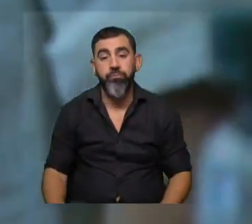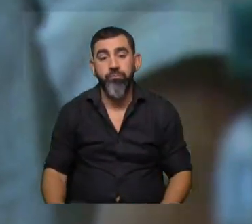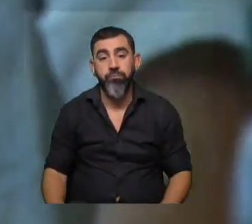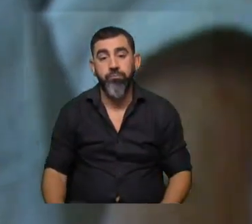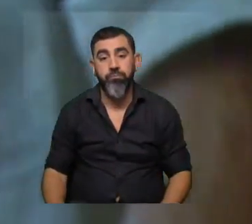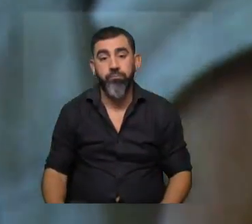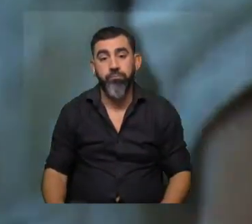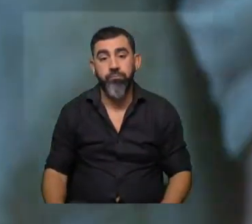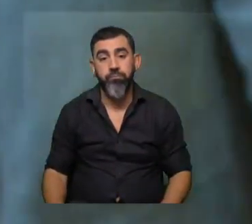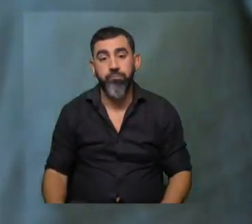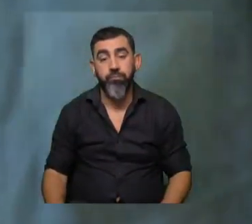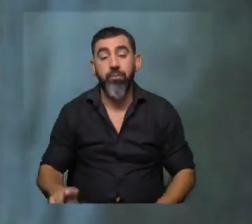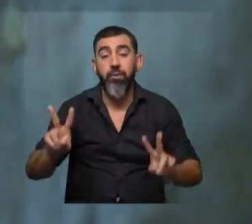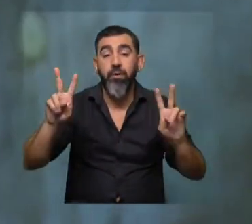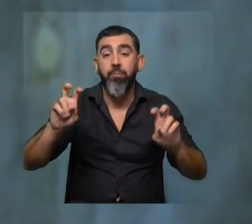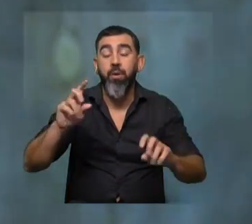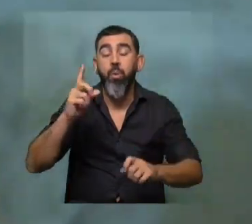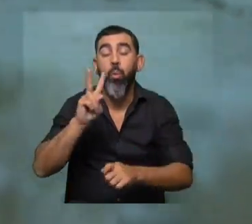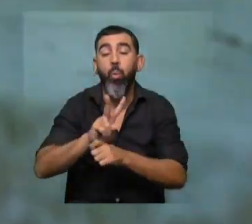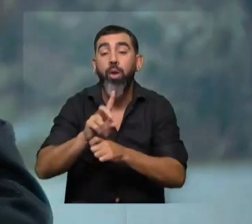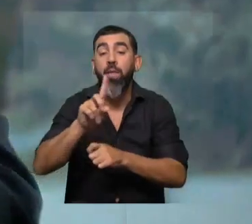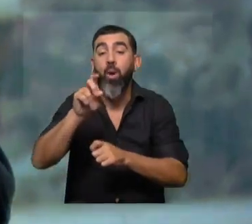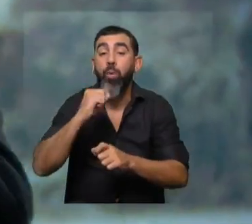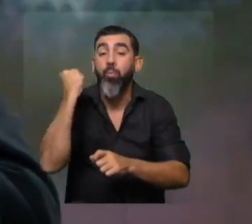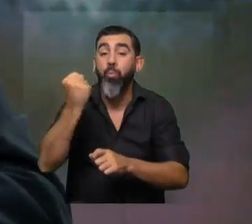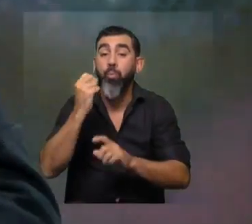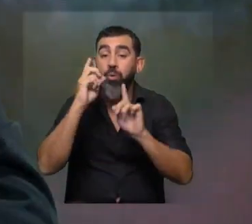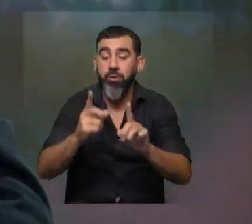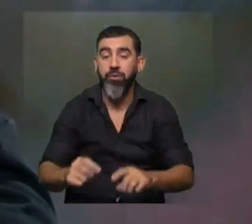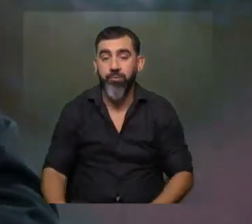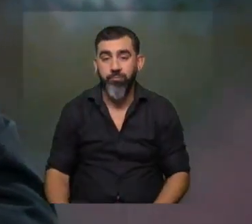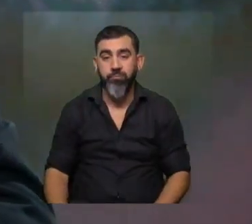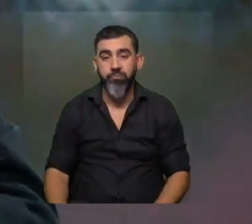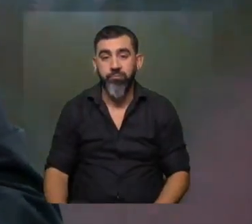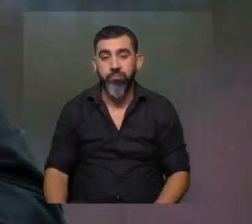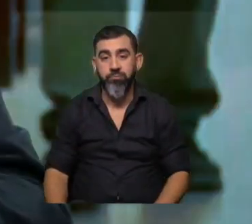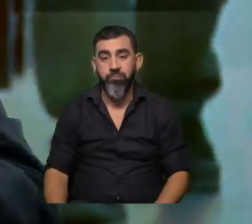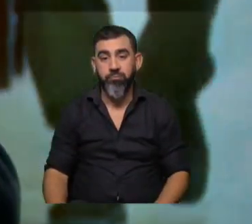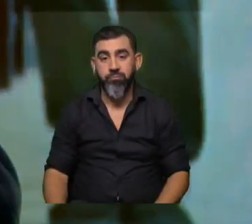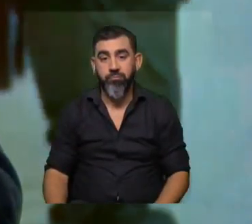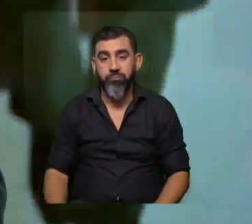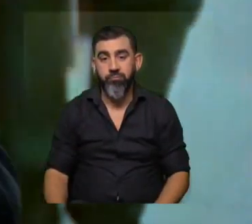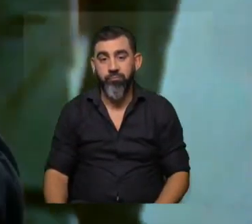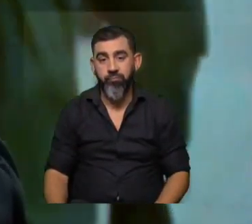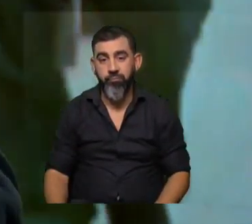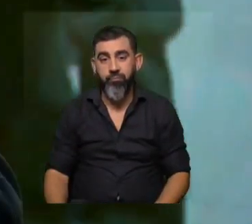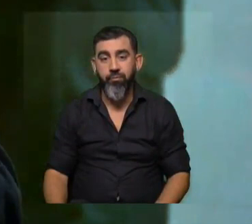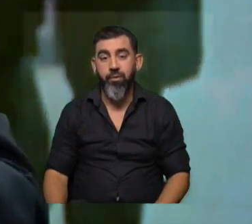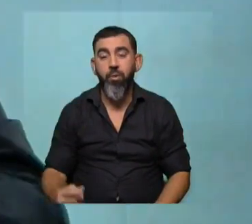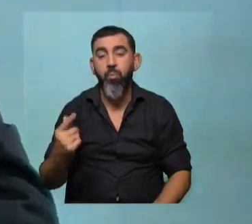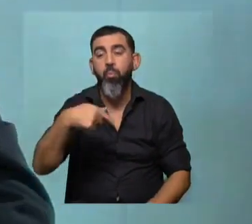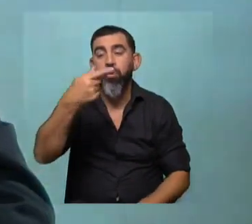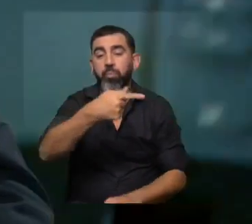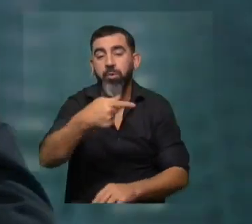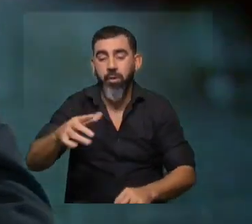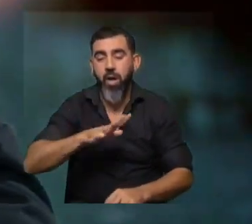que trabajar sobre el agua la importancia de cuidar el agua temas no van a faltar estate atento en las próximas semanas vamos a